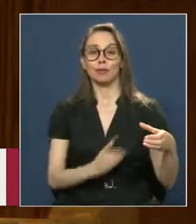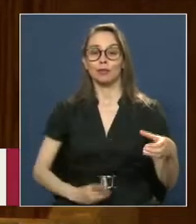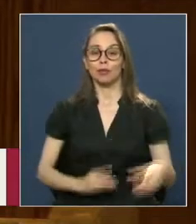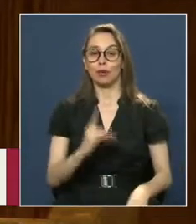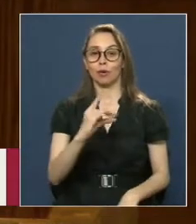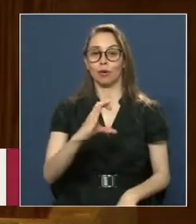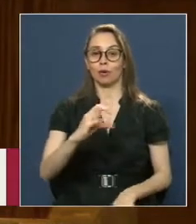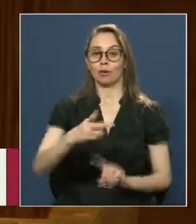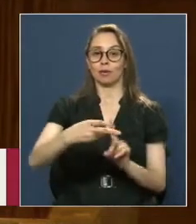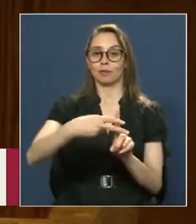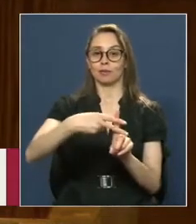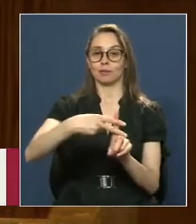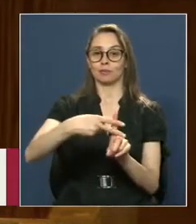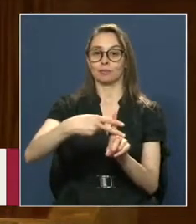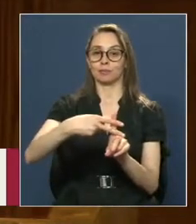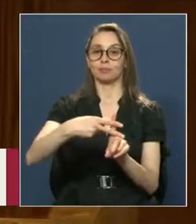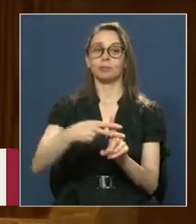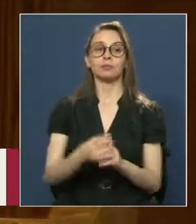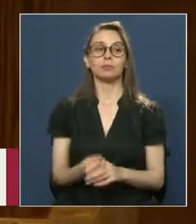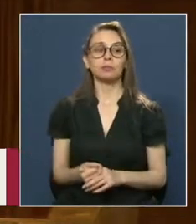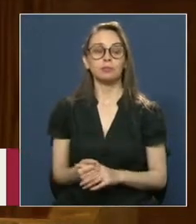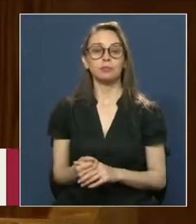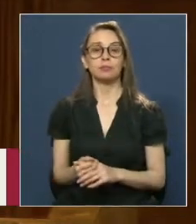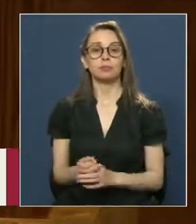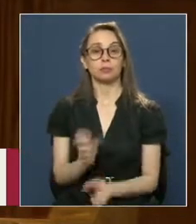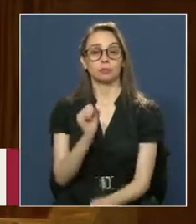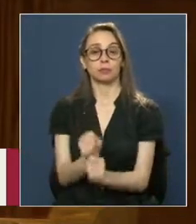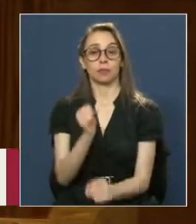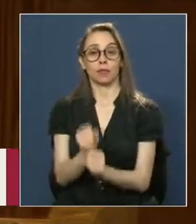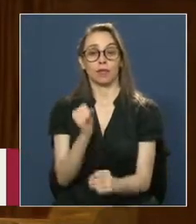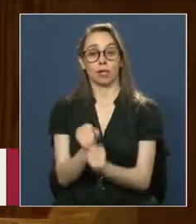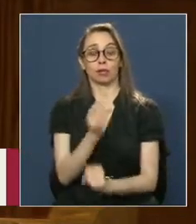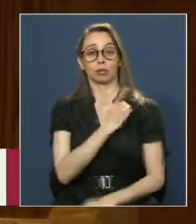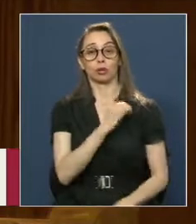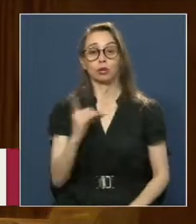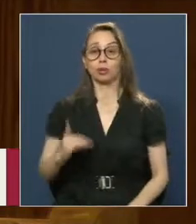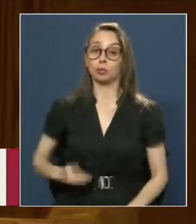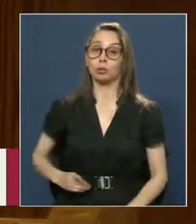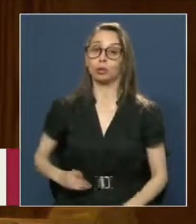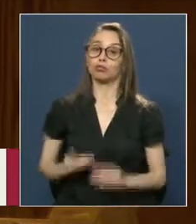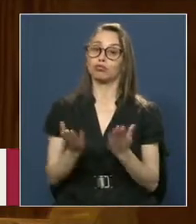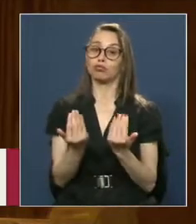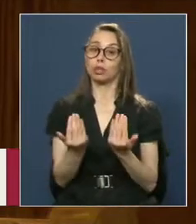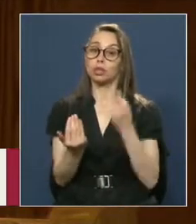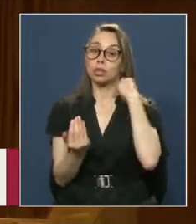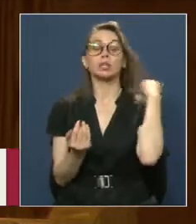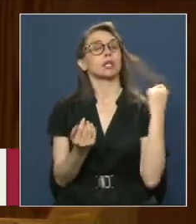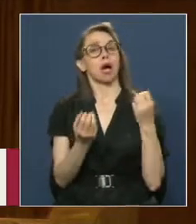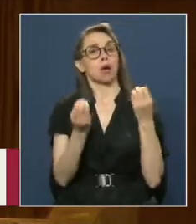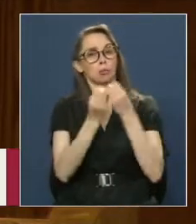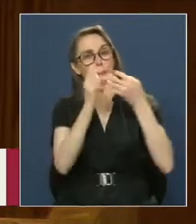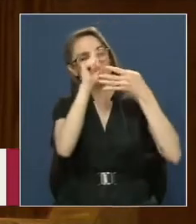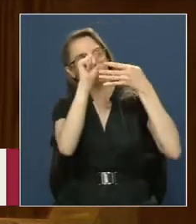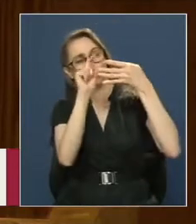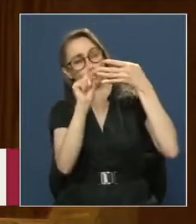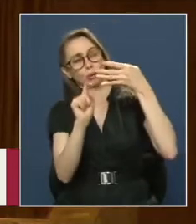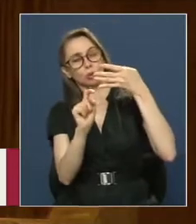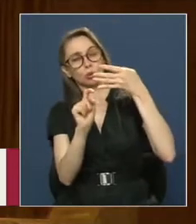La función parlamentaria requiere Entre otros muchos aspectos